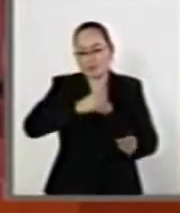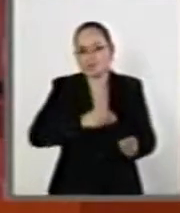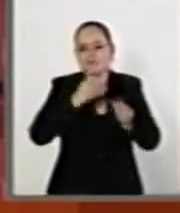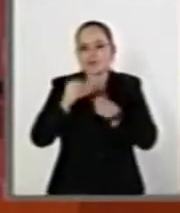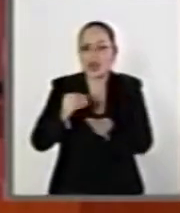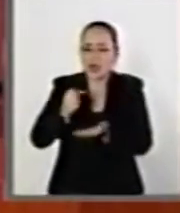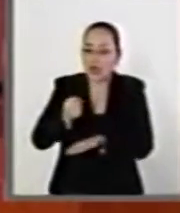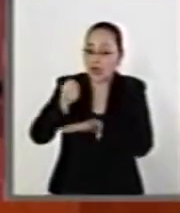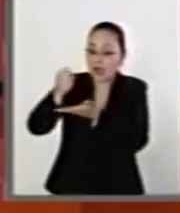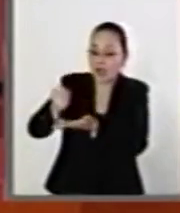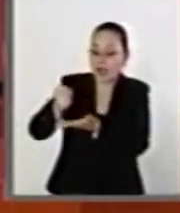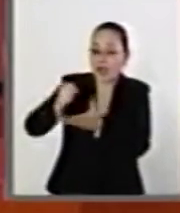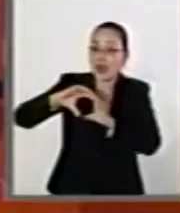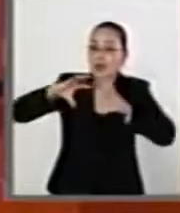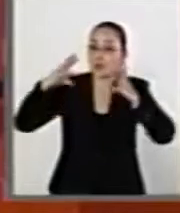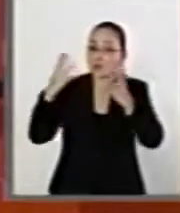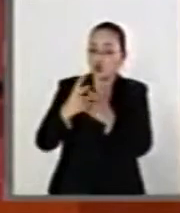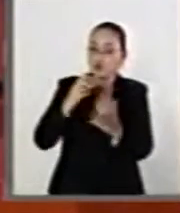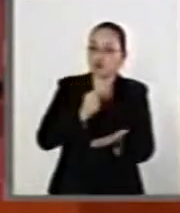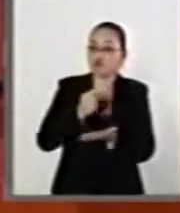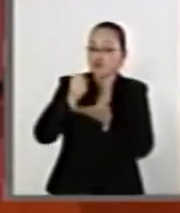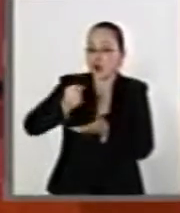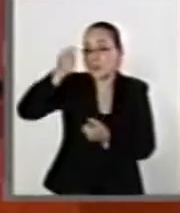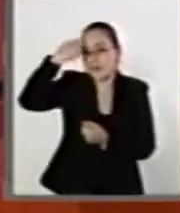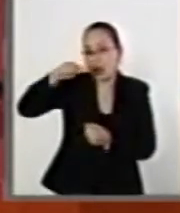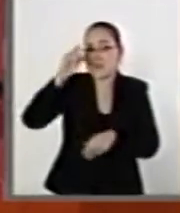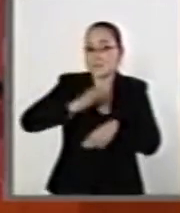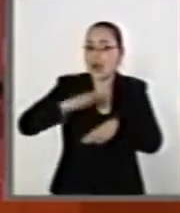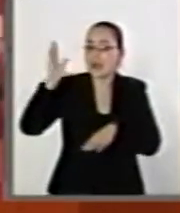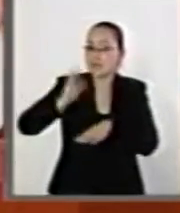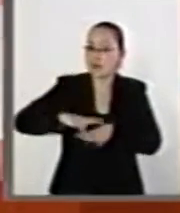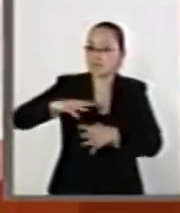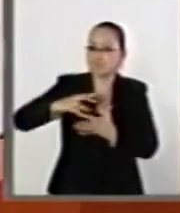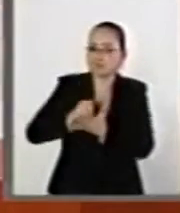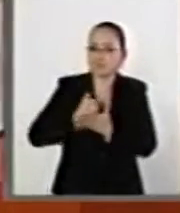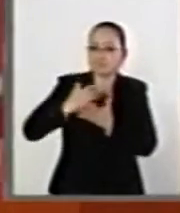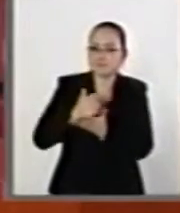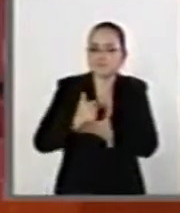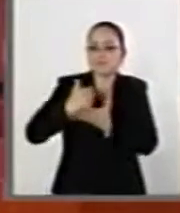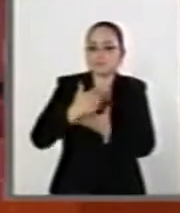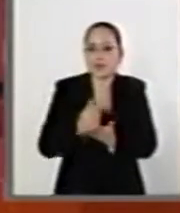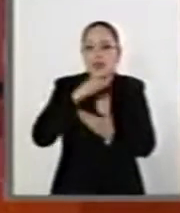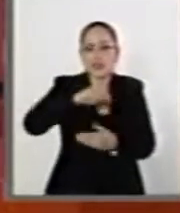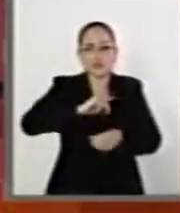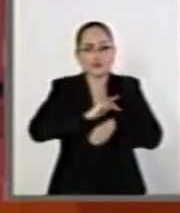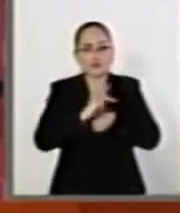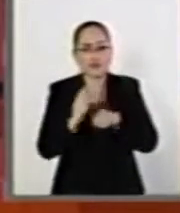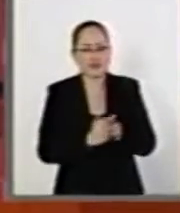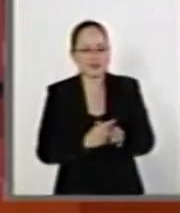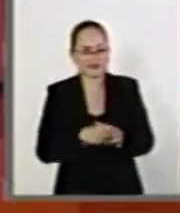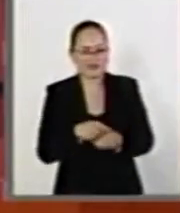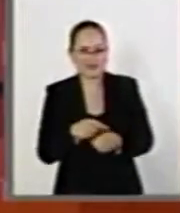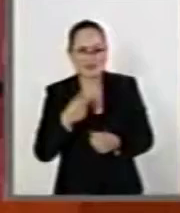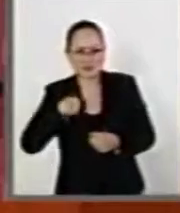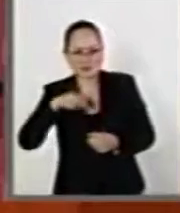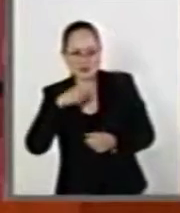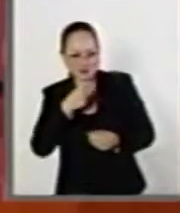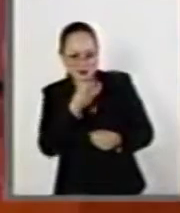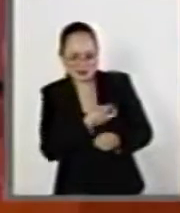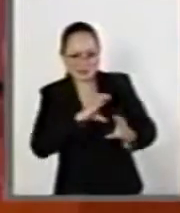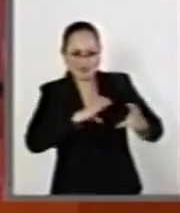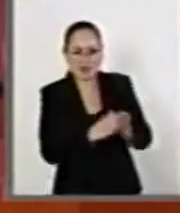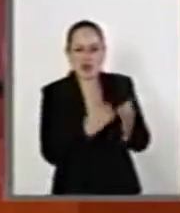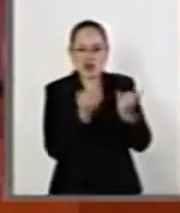alrededor del mundo para seguir incrementando la riqueza de ese país. Este está muy lejos de ser el Fondo